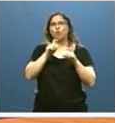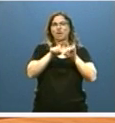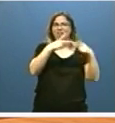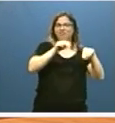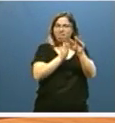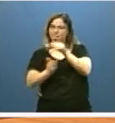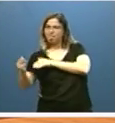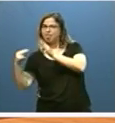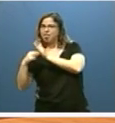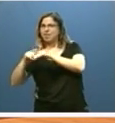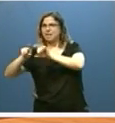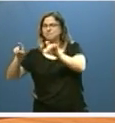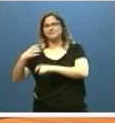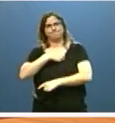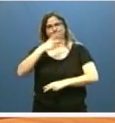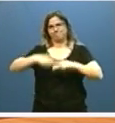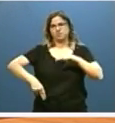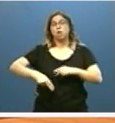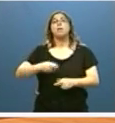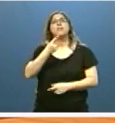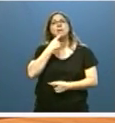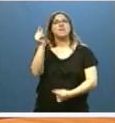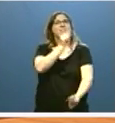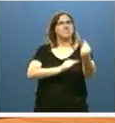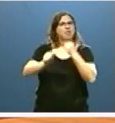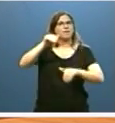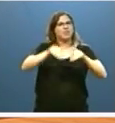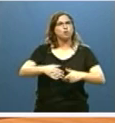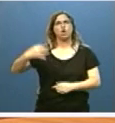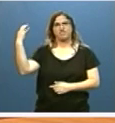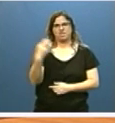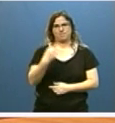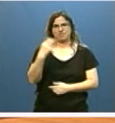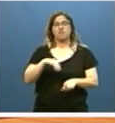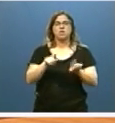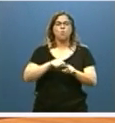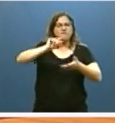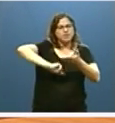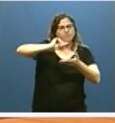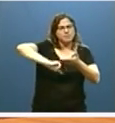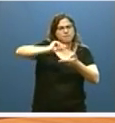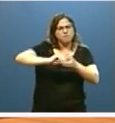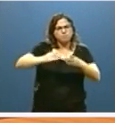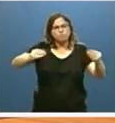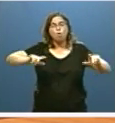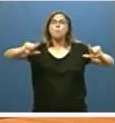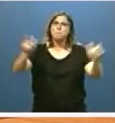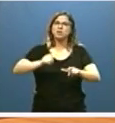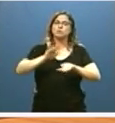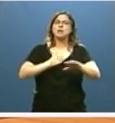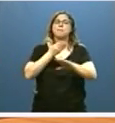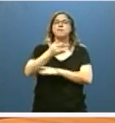obligación de realizar debates electorales. La reducción de las firmas necesarias para la iniciativa legislativa popular.